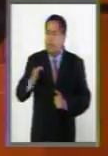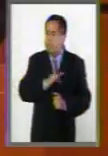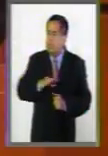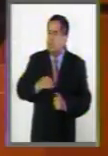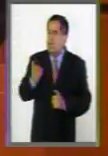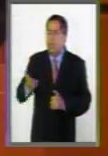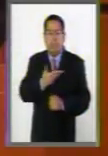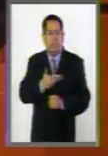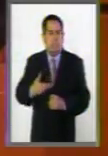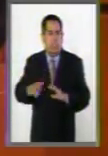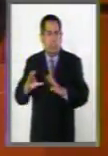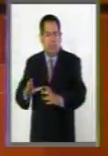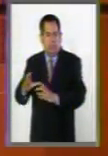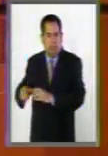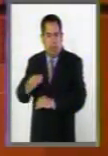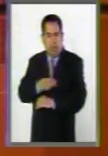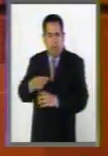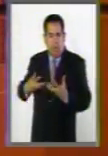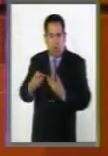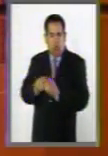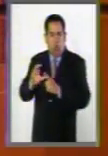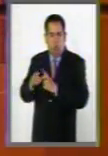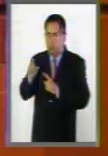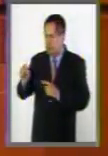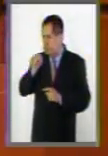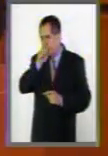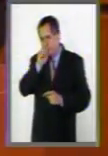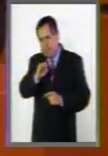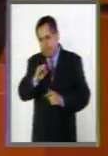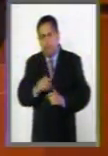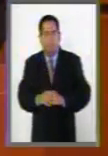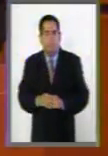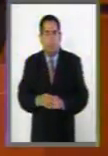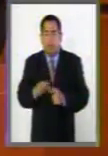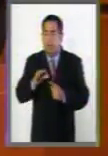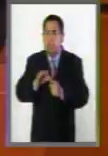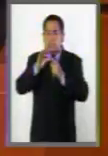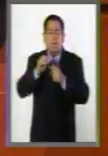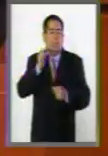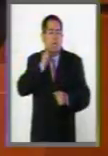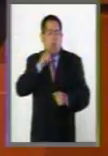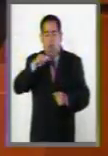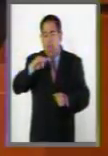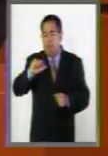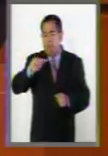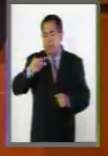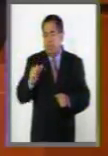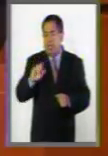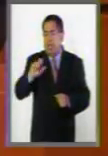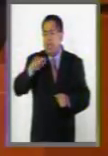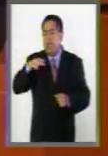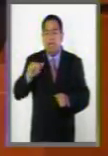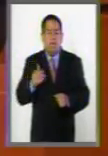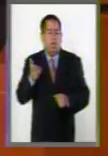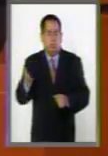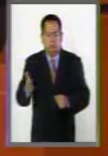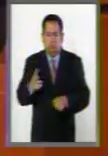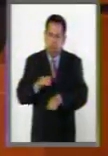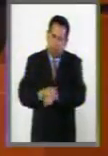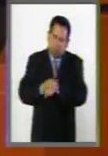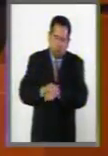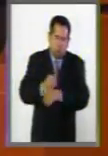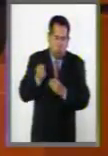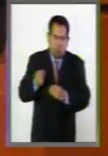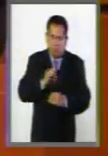a los integrantes de estas comisiones. En especial a la senadora Martelena García. Amiga, de verdad,